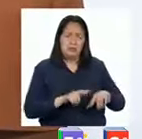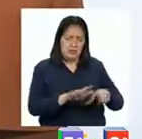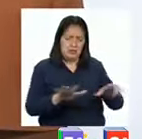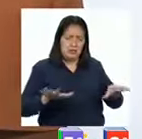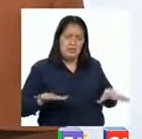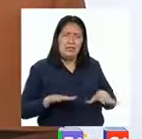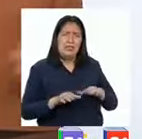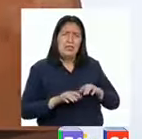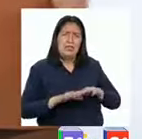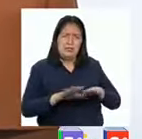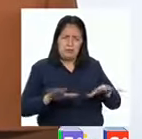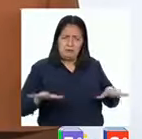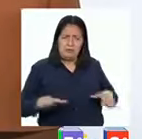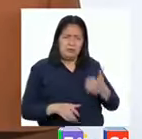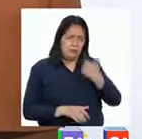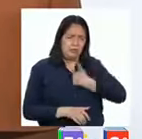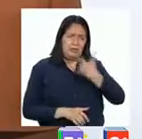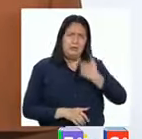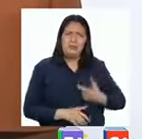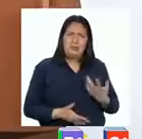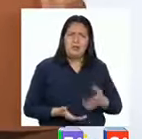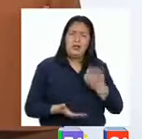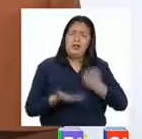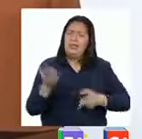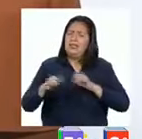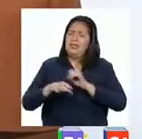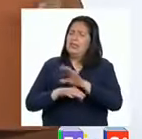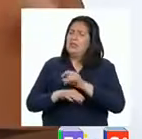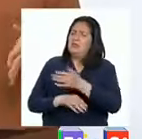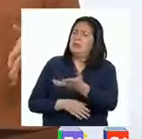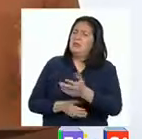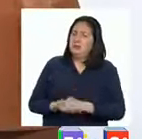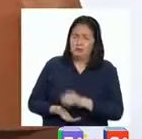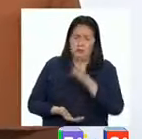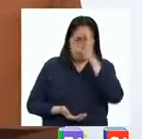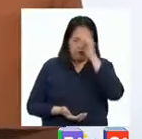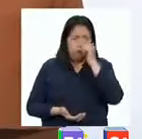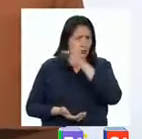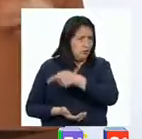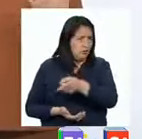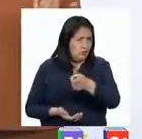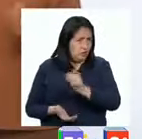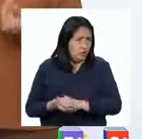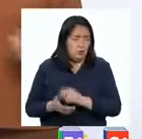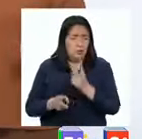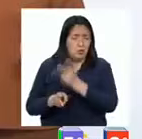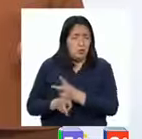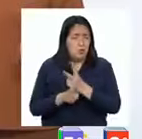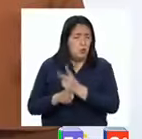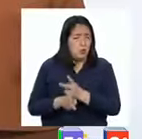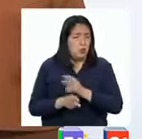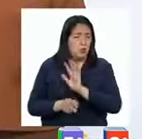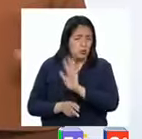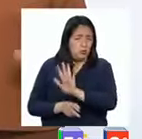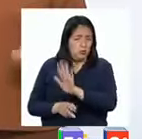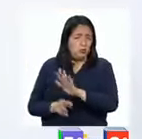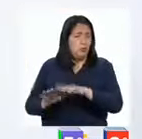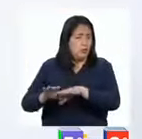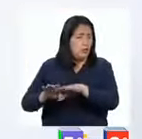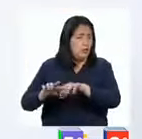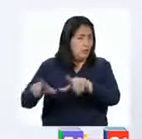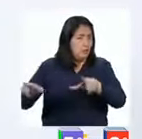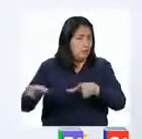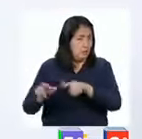personal? ¿Qué recomendaciones podemos darles a las niñas y los niños para cuidar su espacio personal?